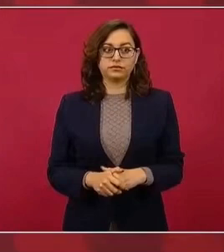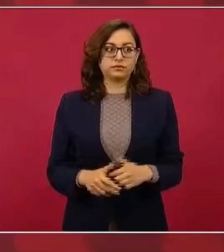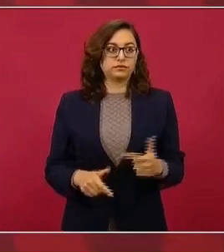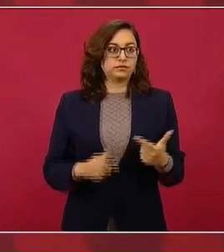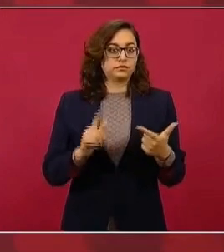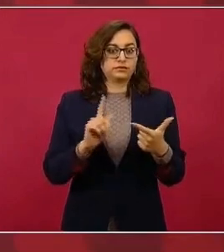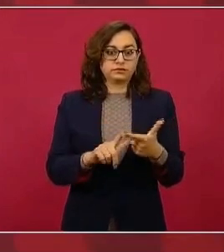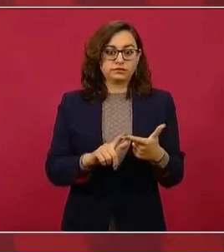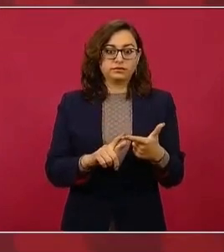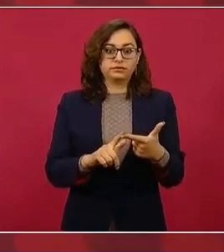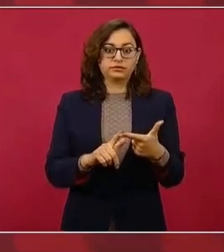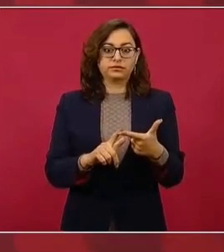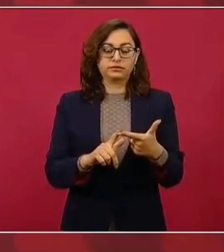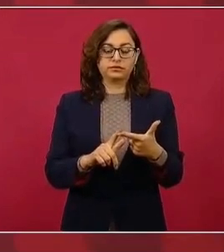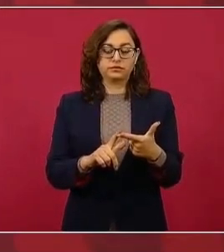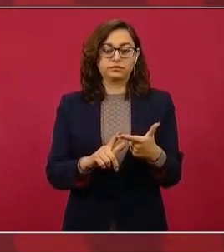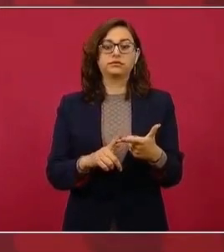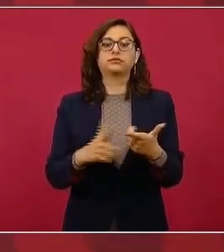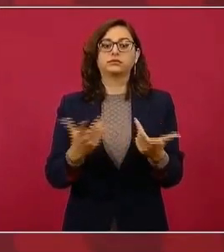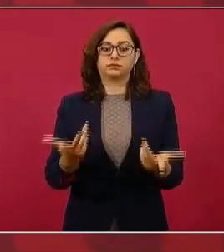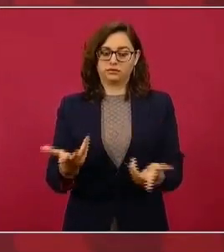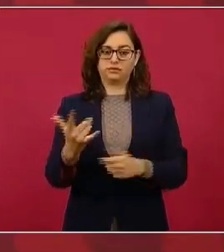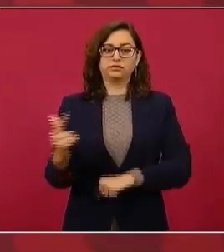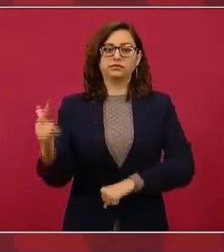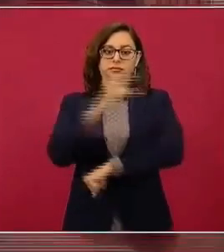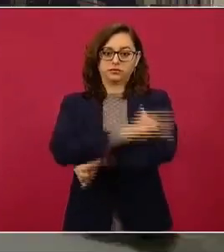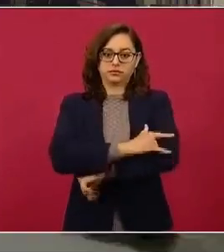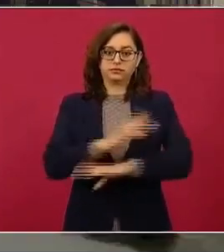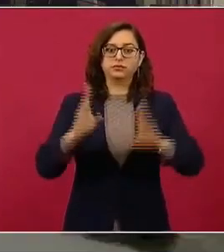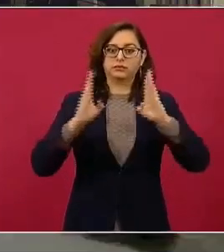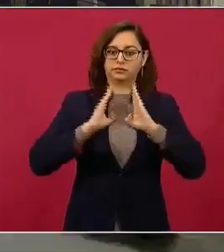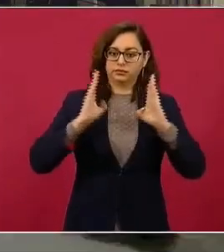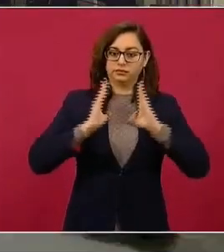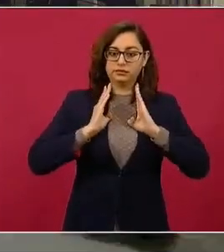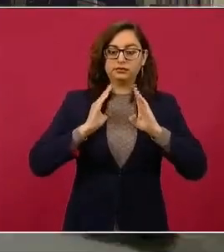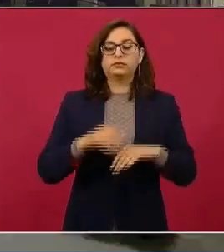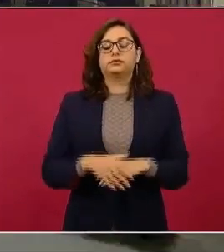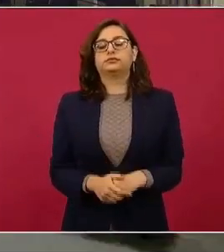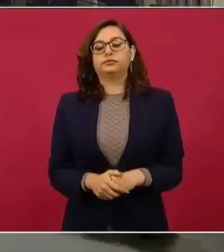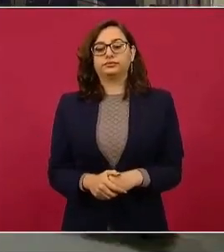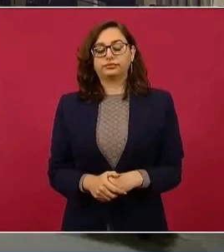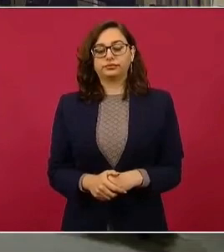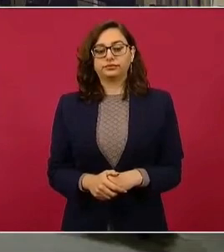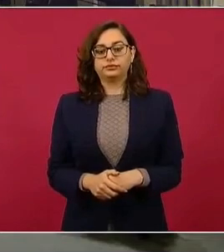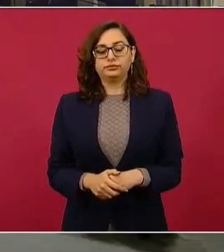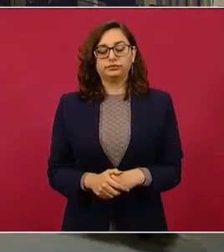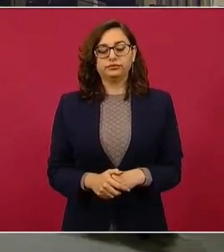hablando de la base aérea, estamos hablando